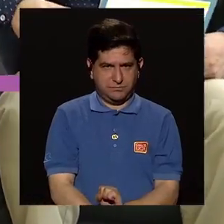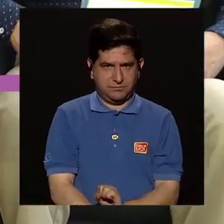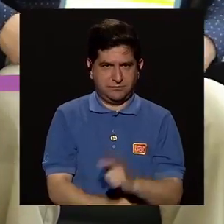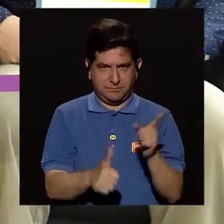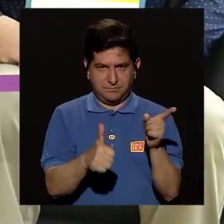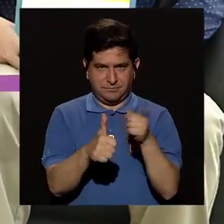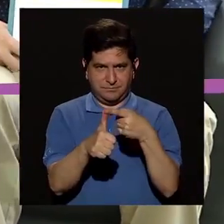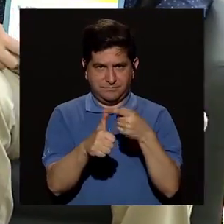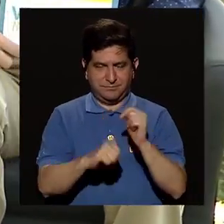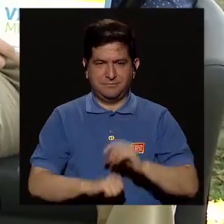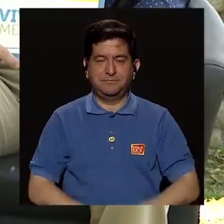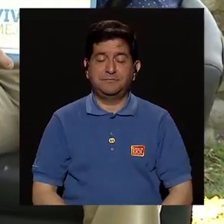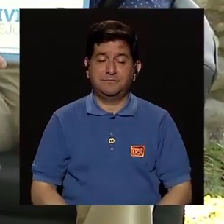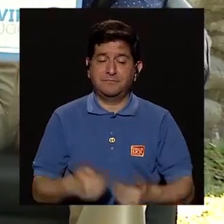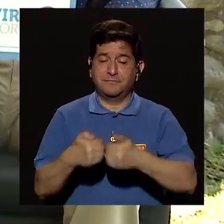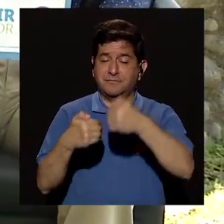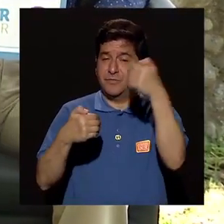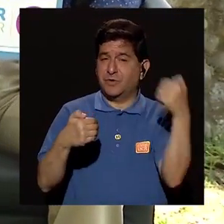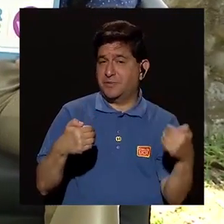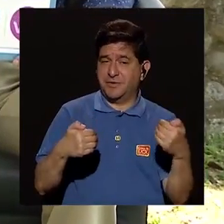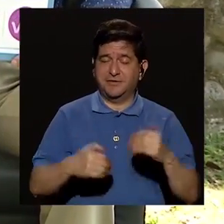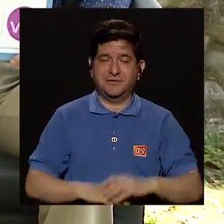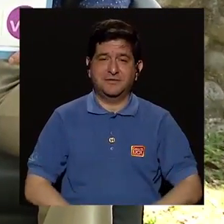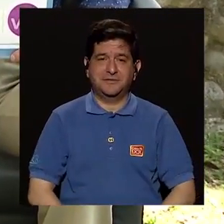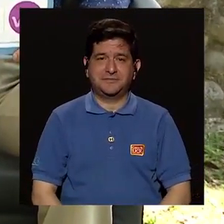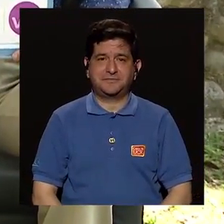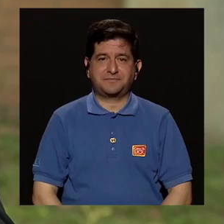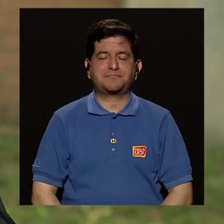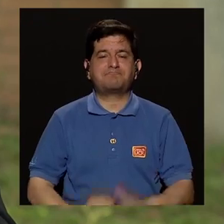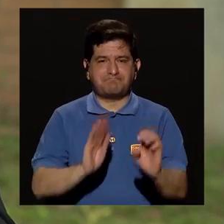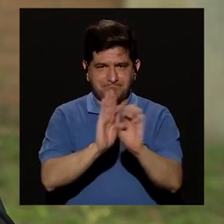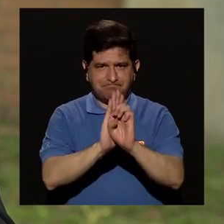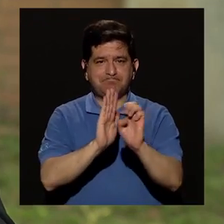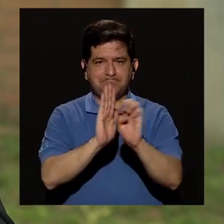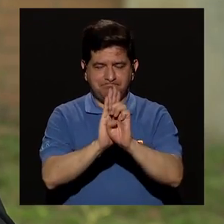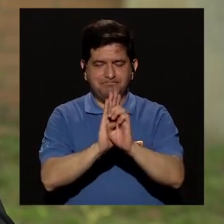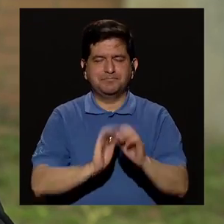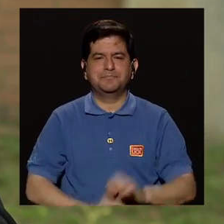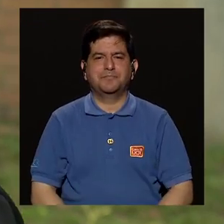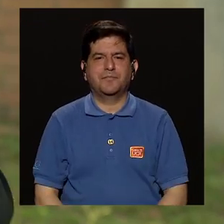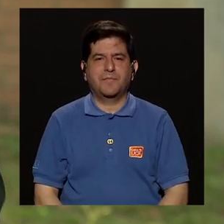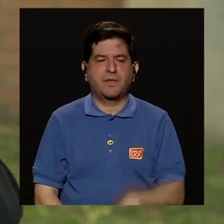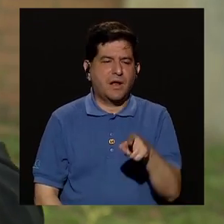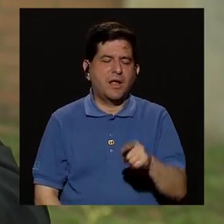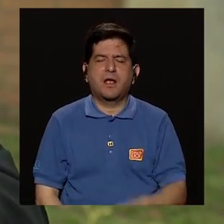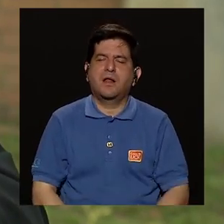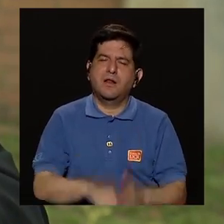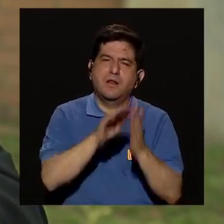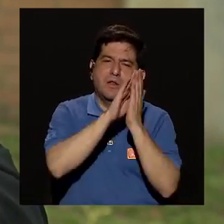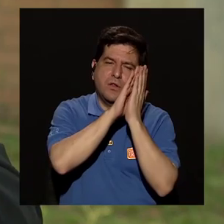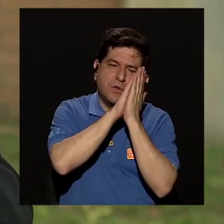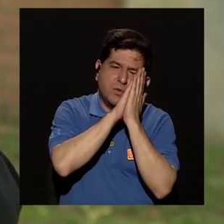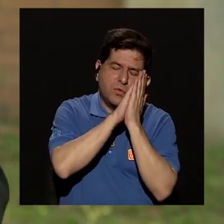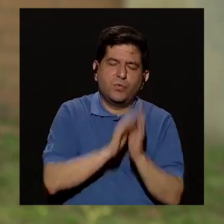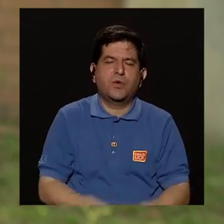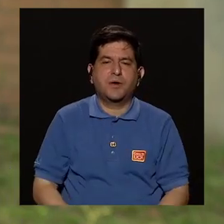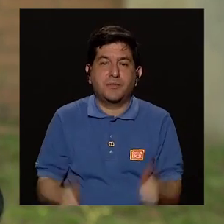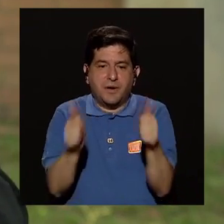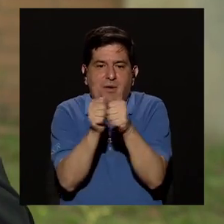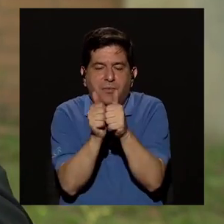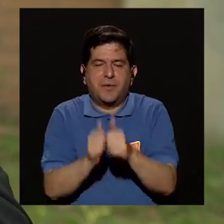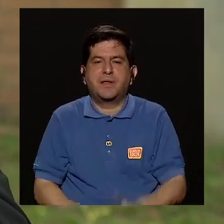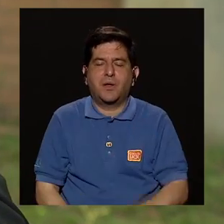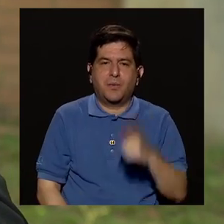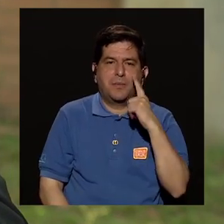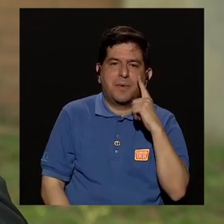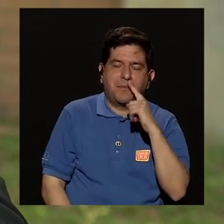por un lado. Por otro lado, desde, por ejemplo, que duerme entre papá y